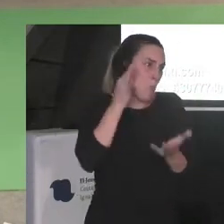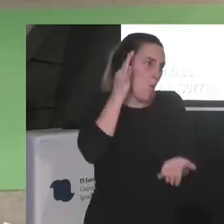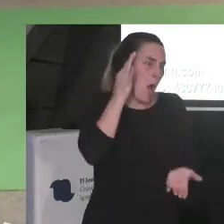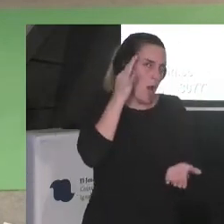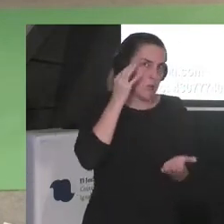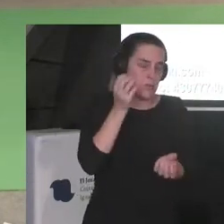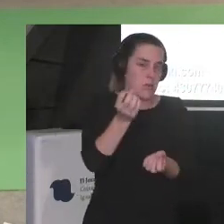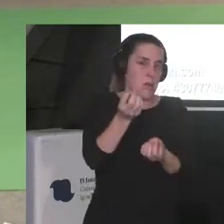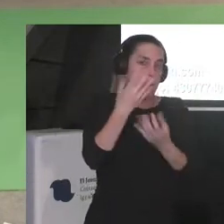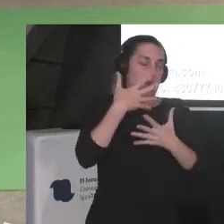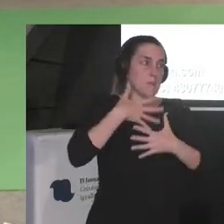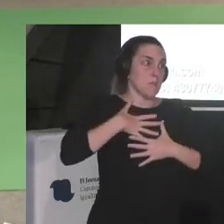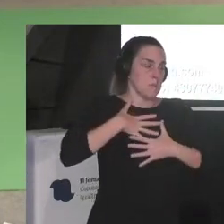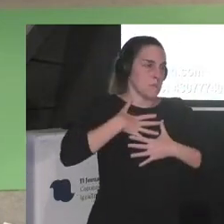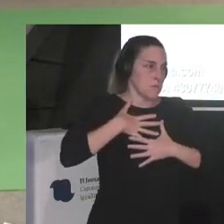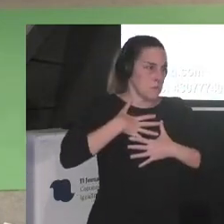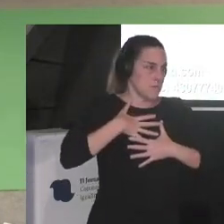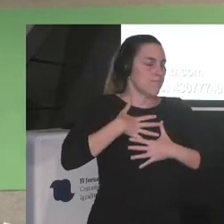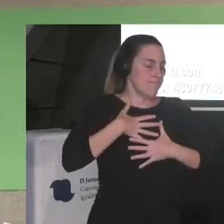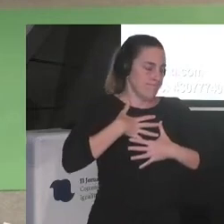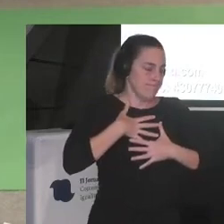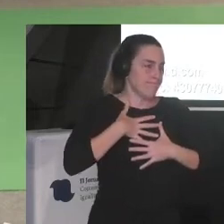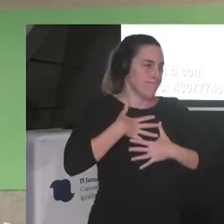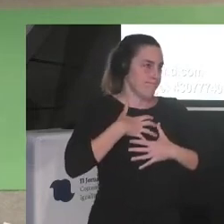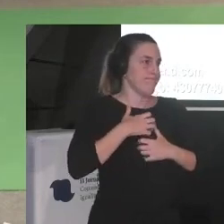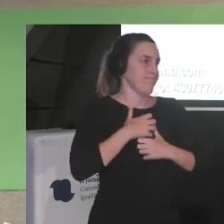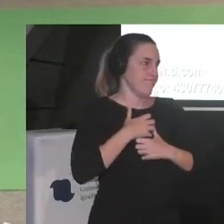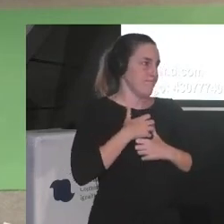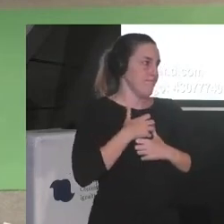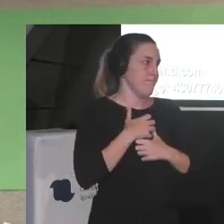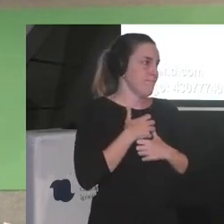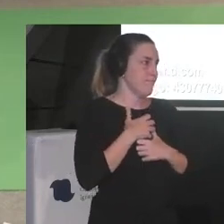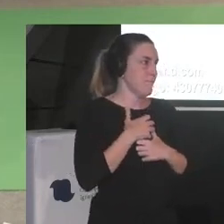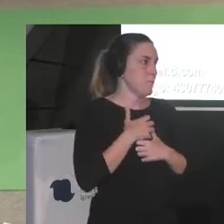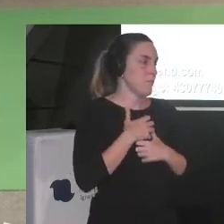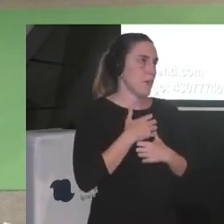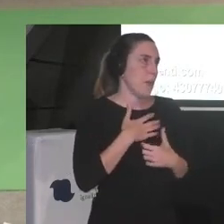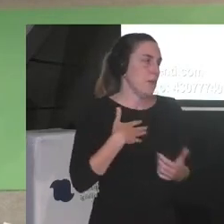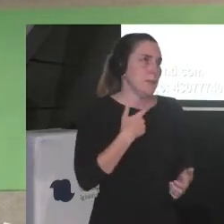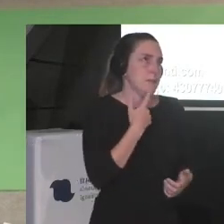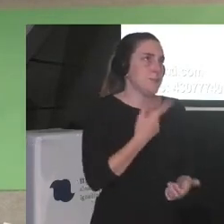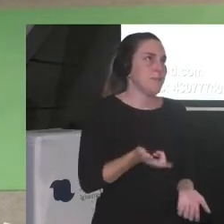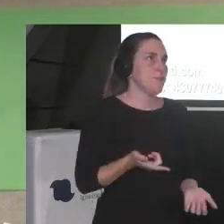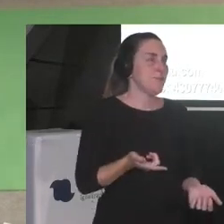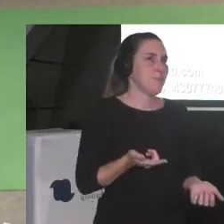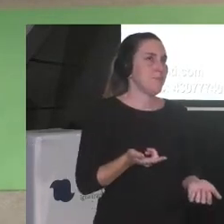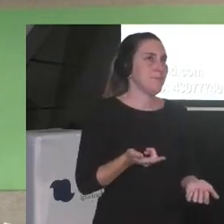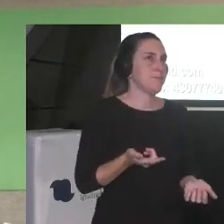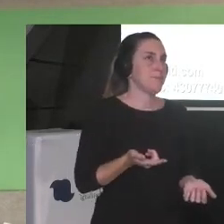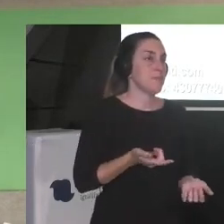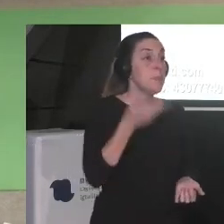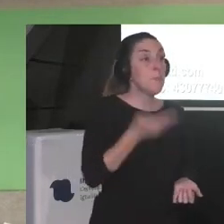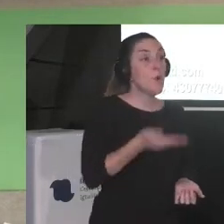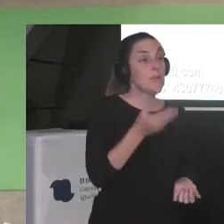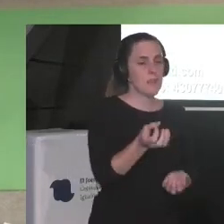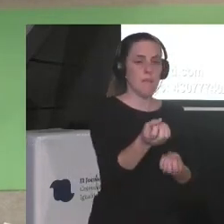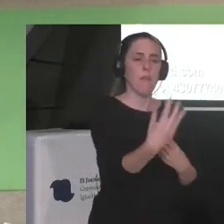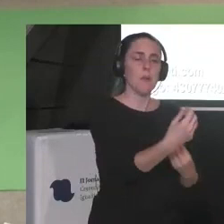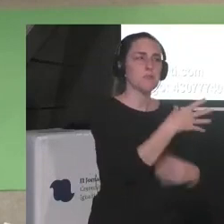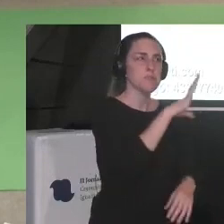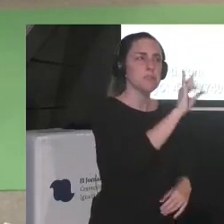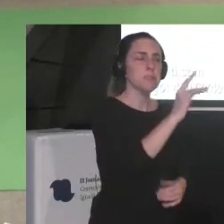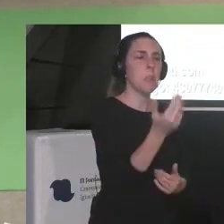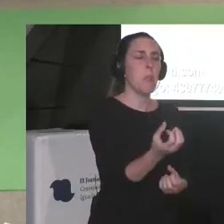pero bueno quiero decir para mí que es importante estar informadas pero no no